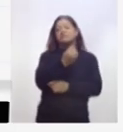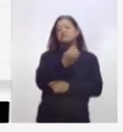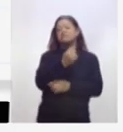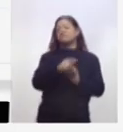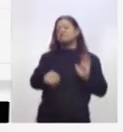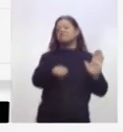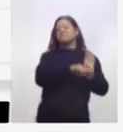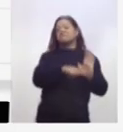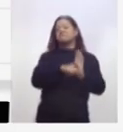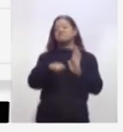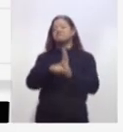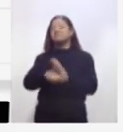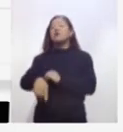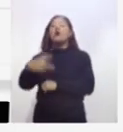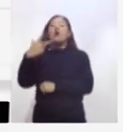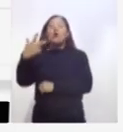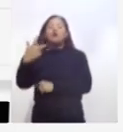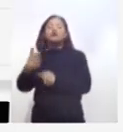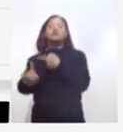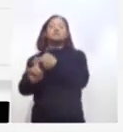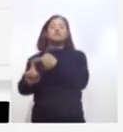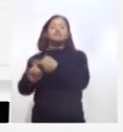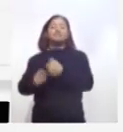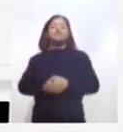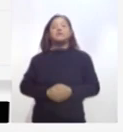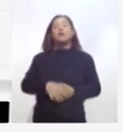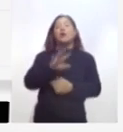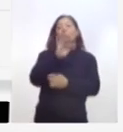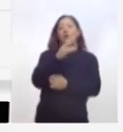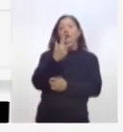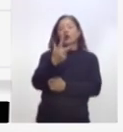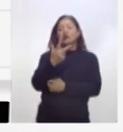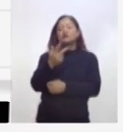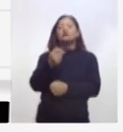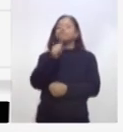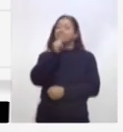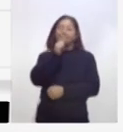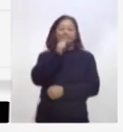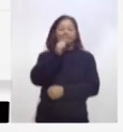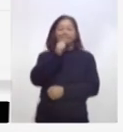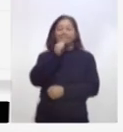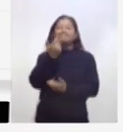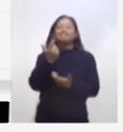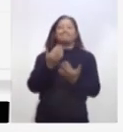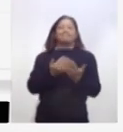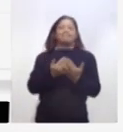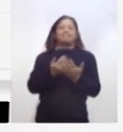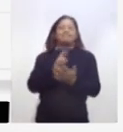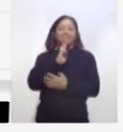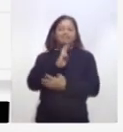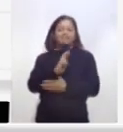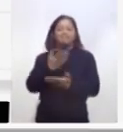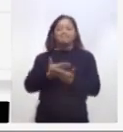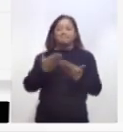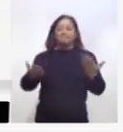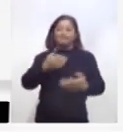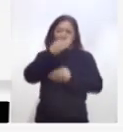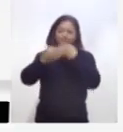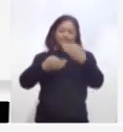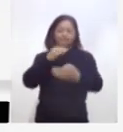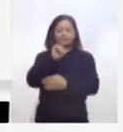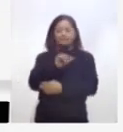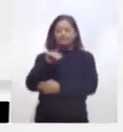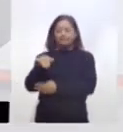sido negativos y 8 positivos. 48 se encuentran en espera de resultado. Aán Morales, Ahora